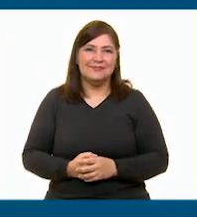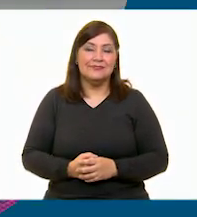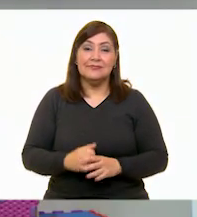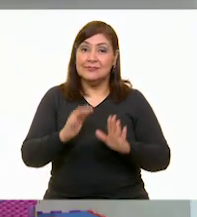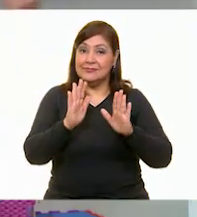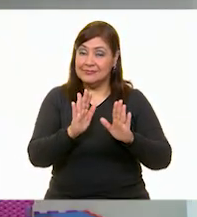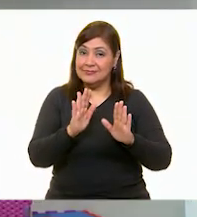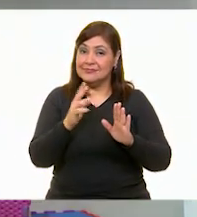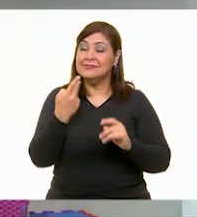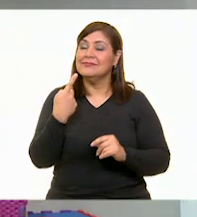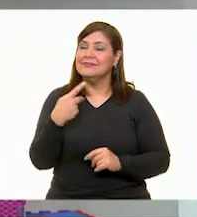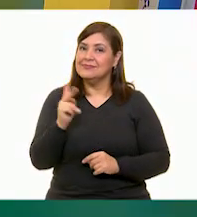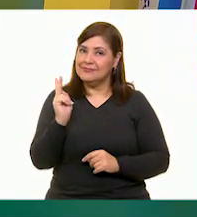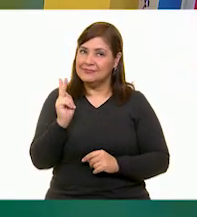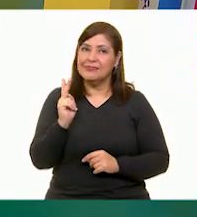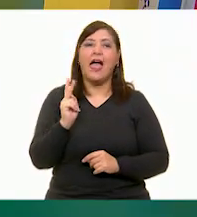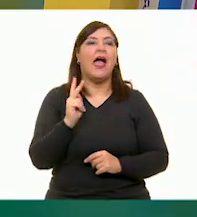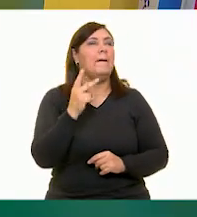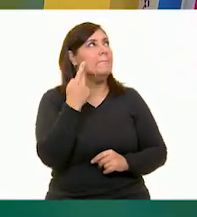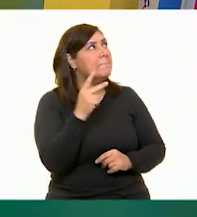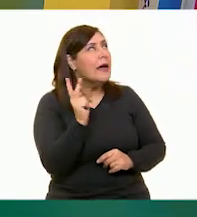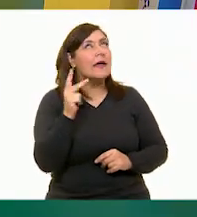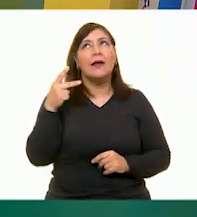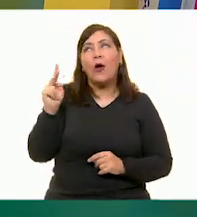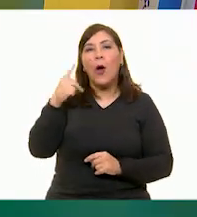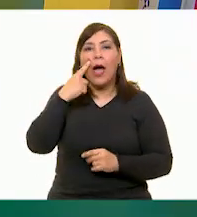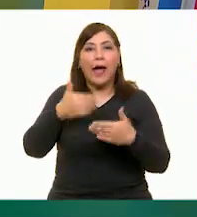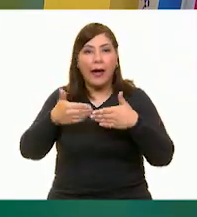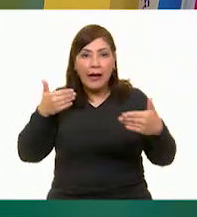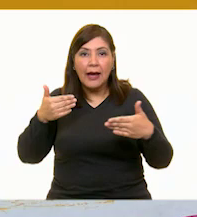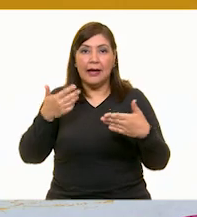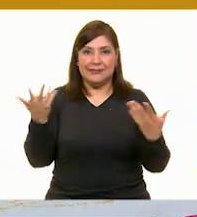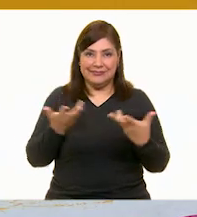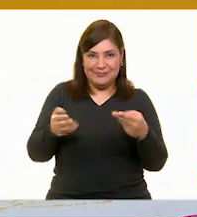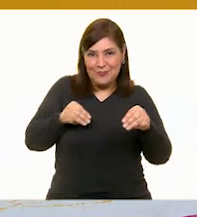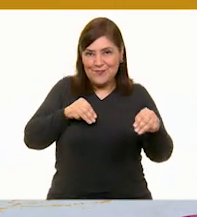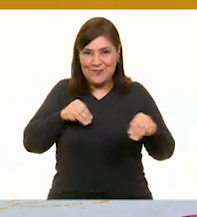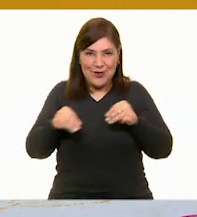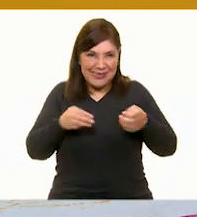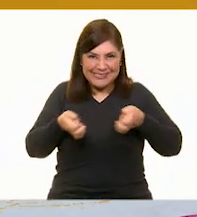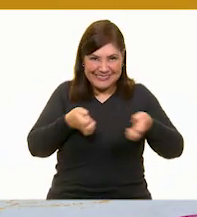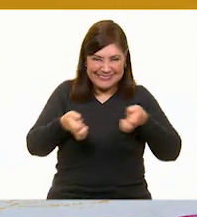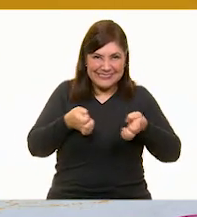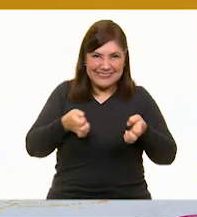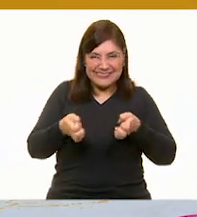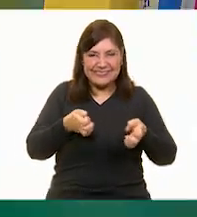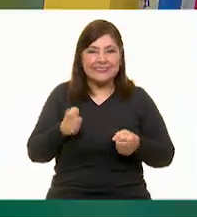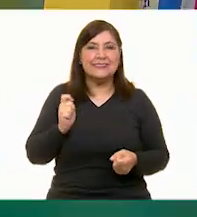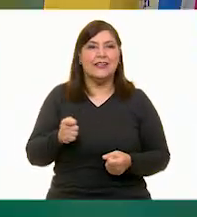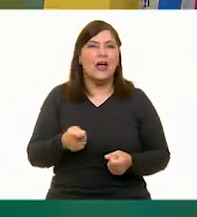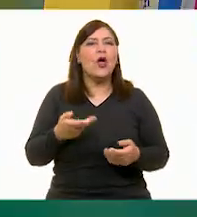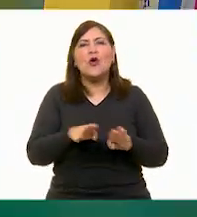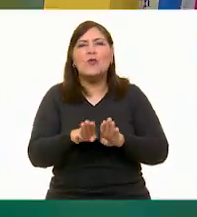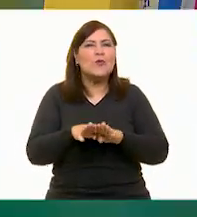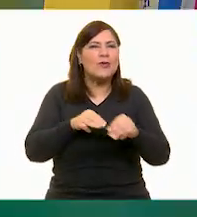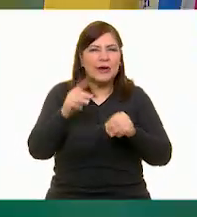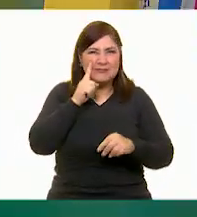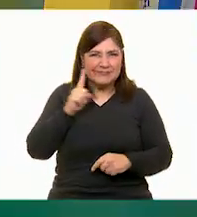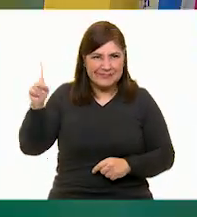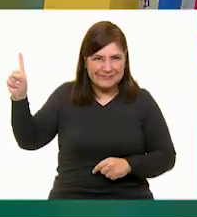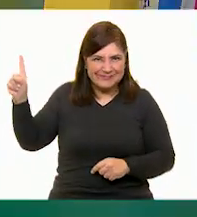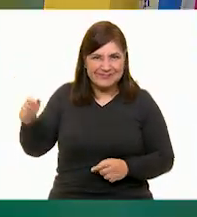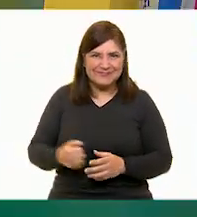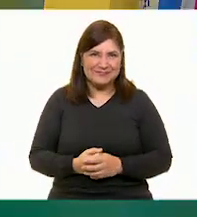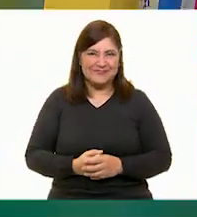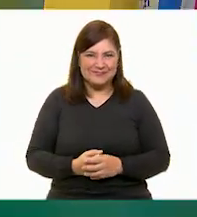pero pero antes vamos a movernos ¿cómo nos movemos? pues al ritmo de la